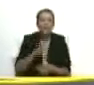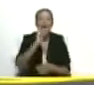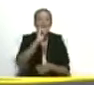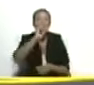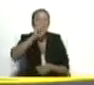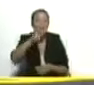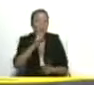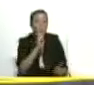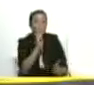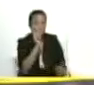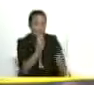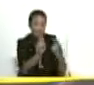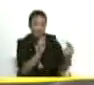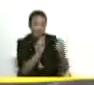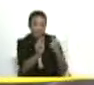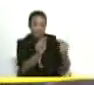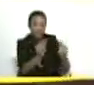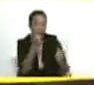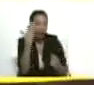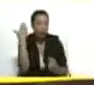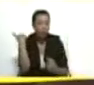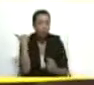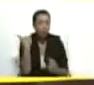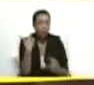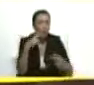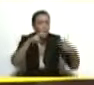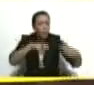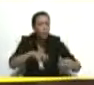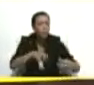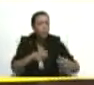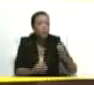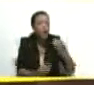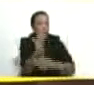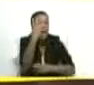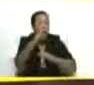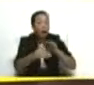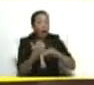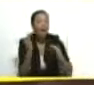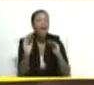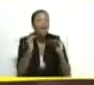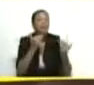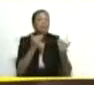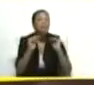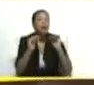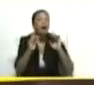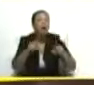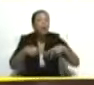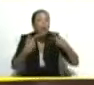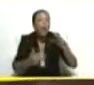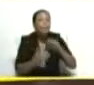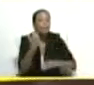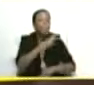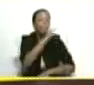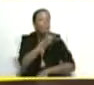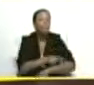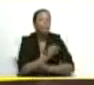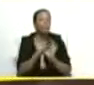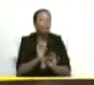que nosotros hemos construido una nueva ética del poder.